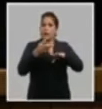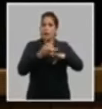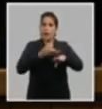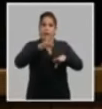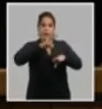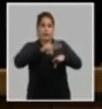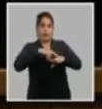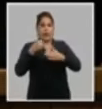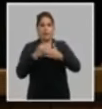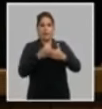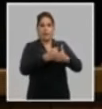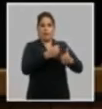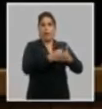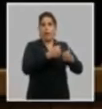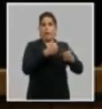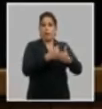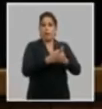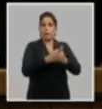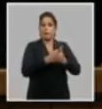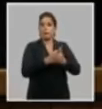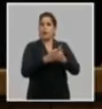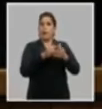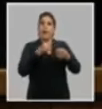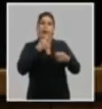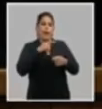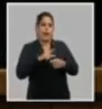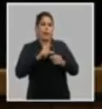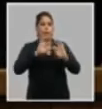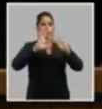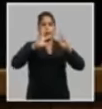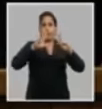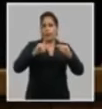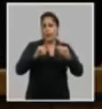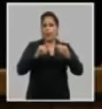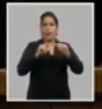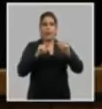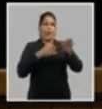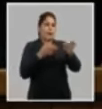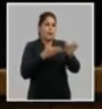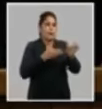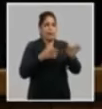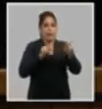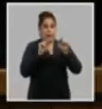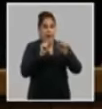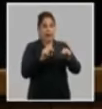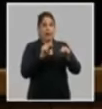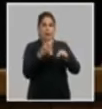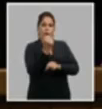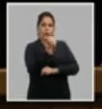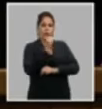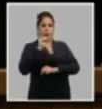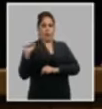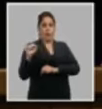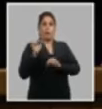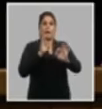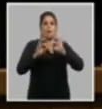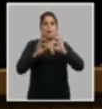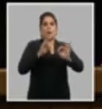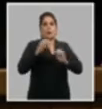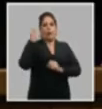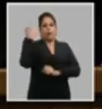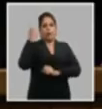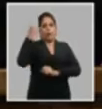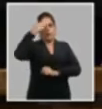prevención y enfrentamiento a todos los fenómenos y manifestaciones que constituyan una amenaza para la seguridad